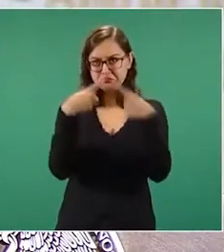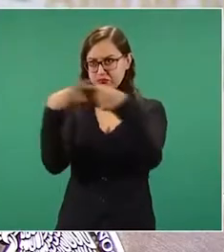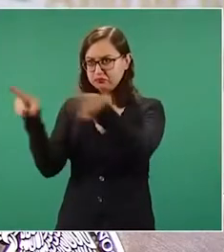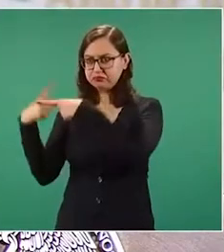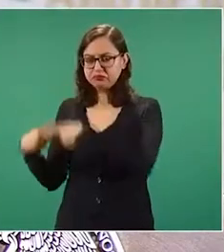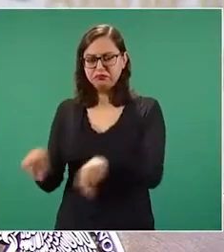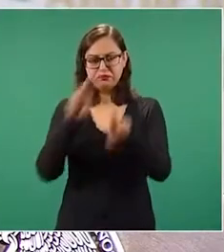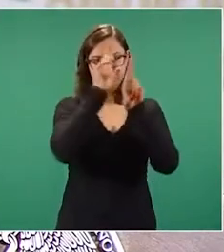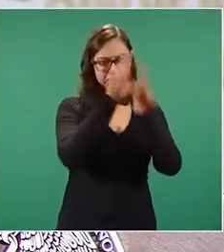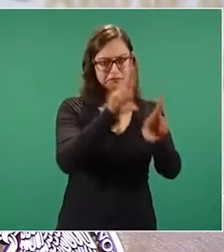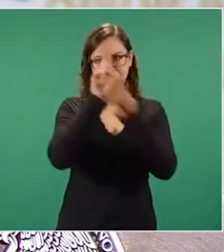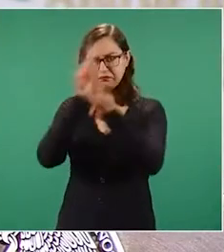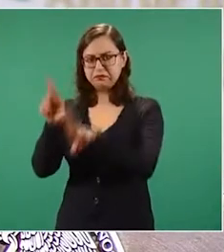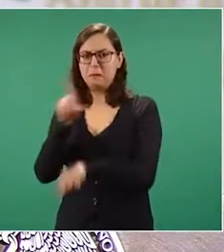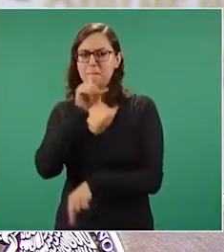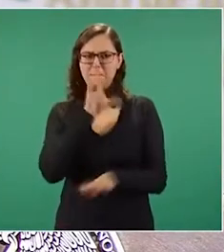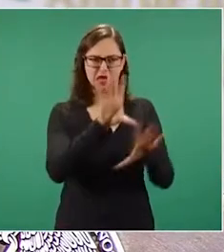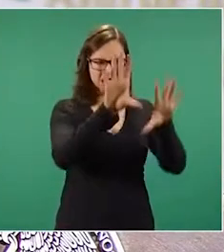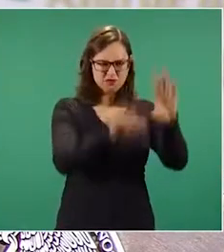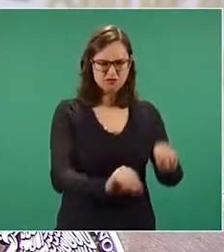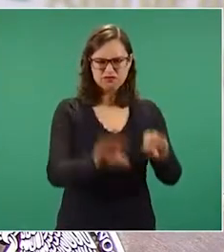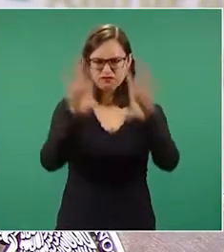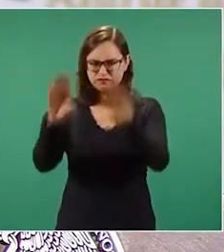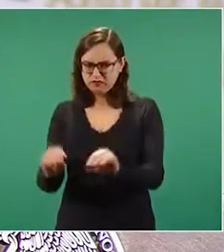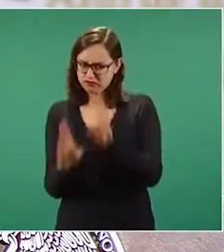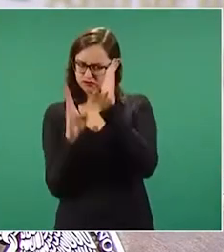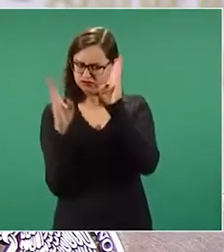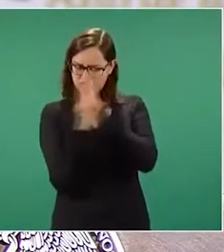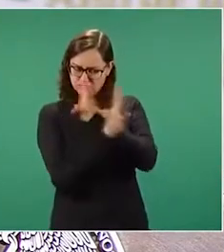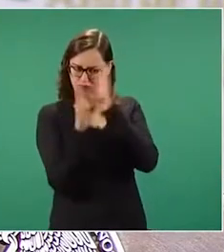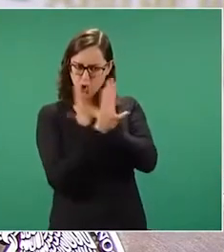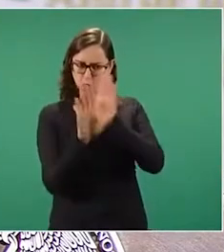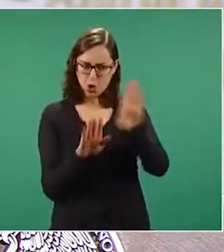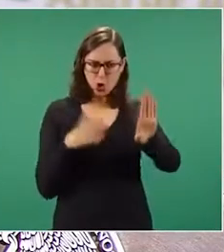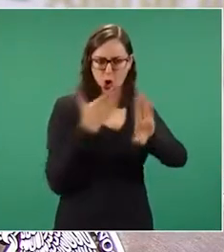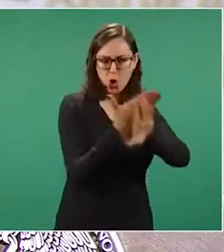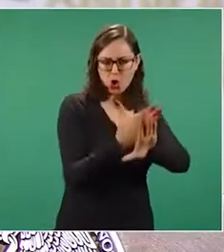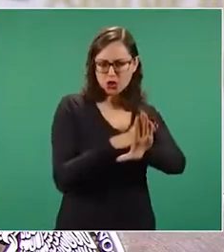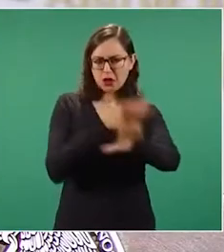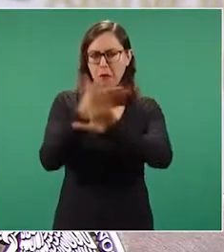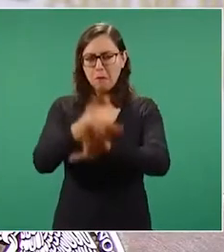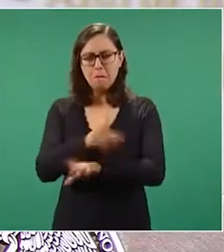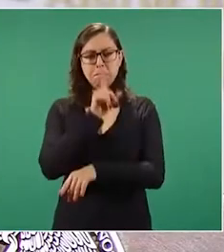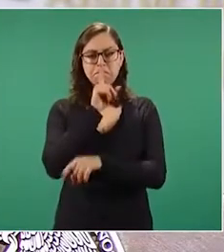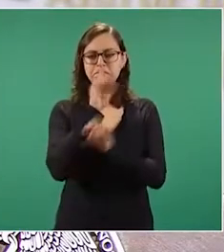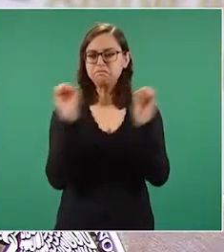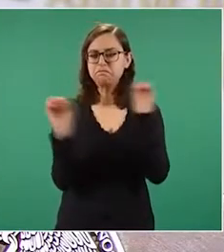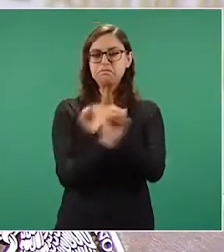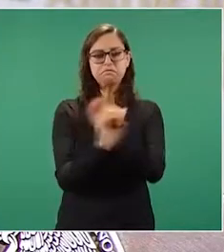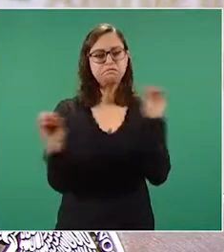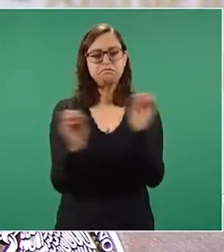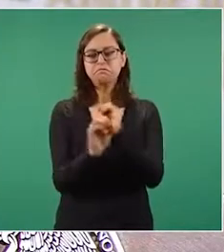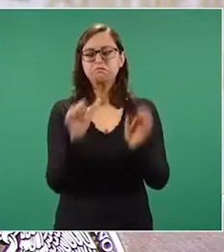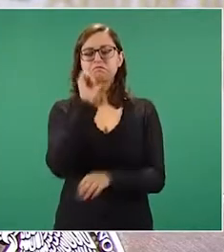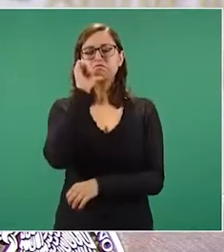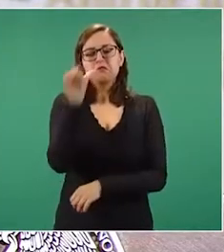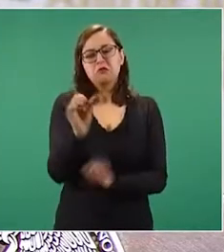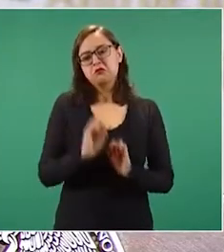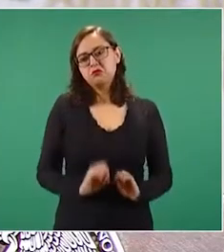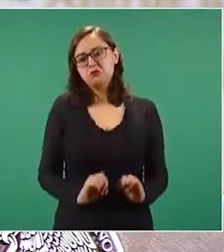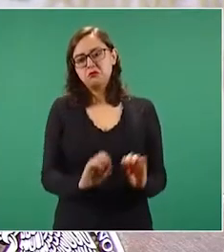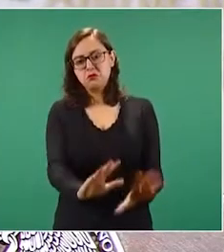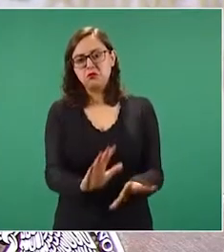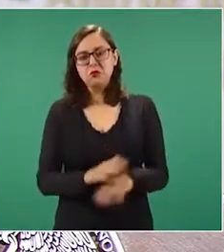existe la censura, no se ejerce el espionaje ni se persiguen voces críticas. La transparencia,